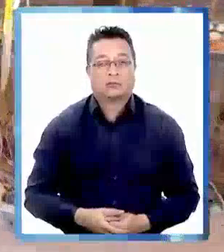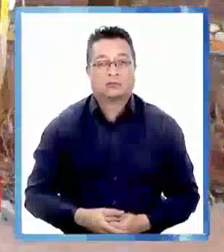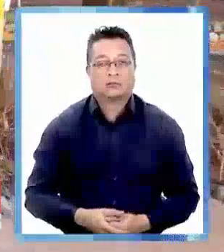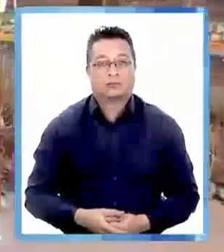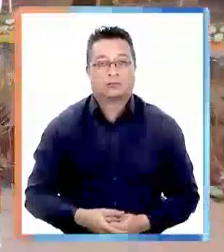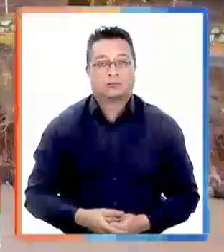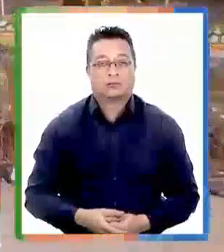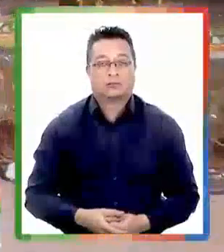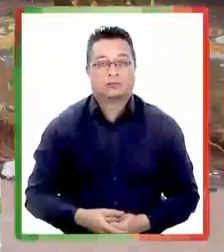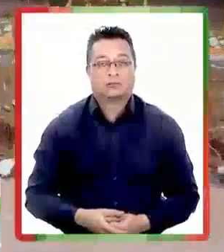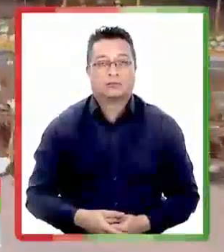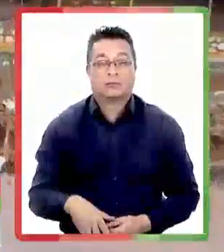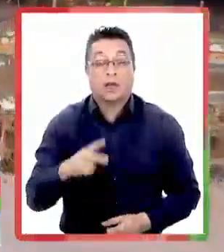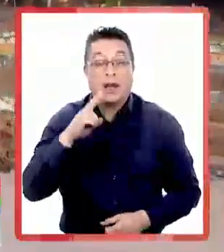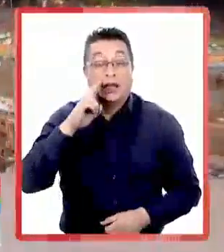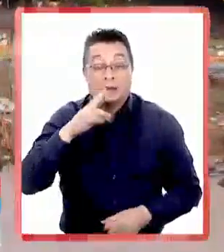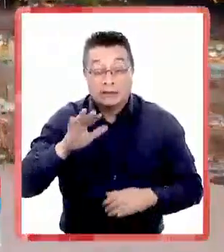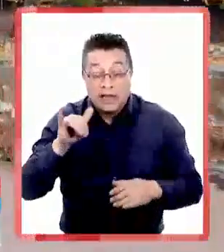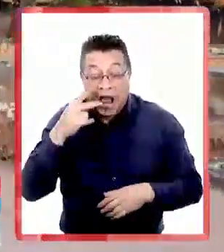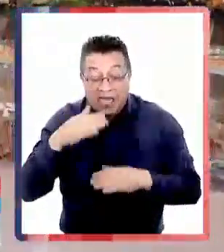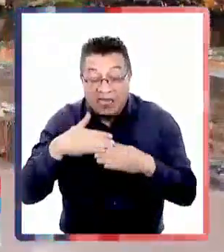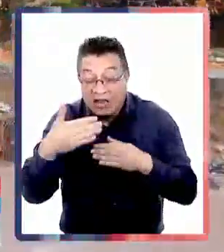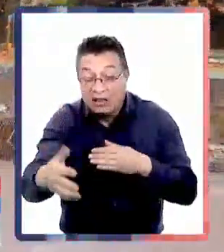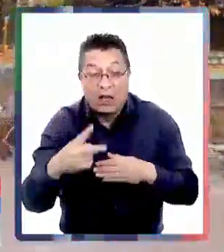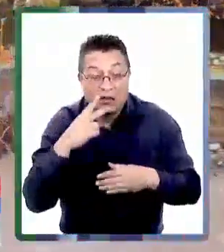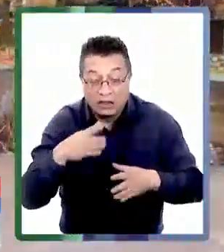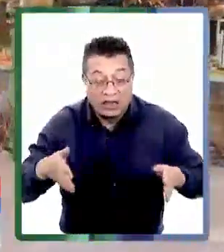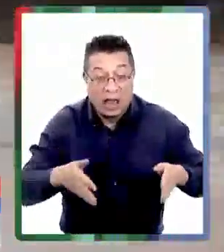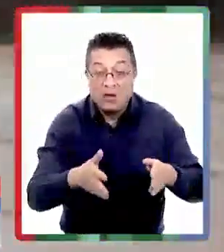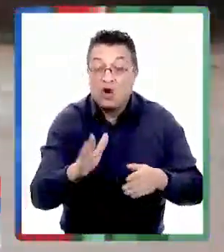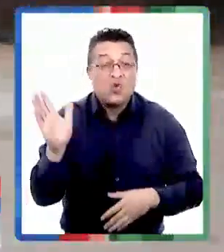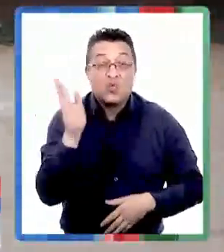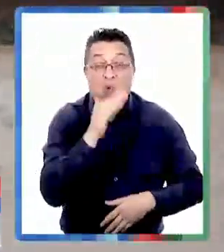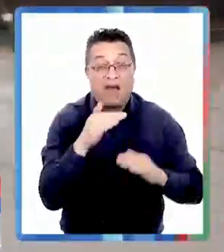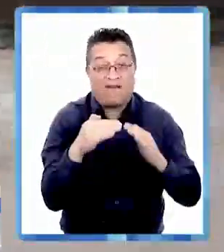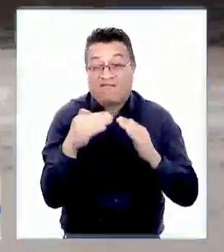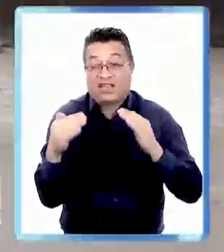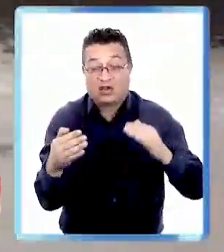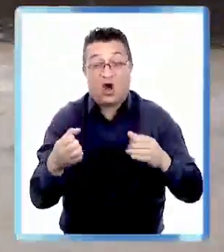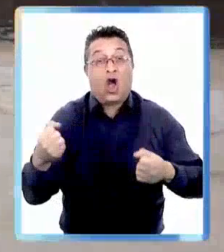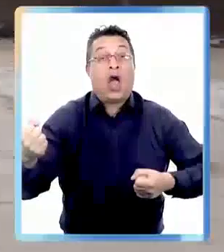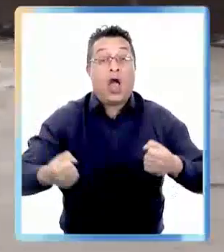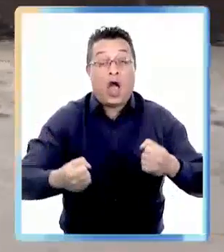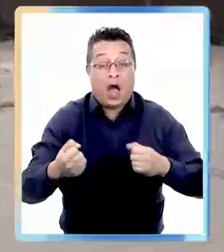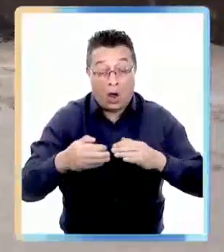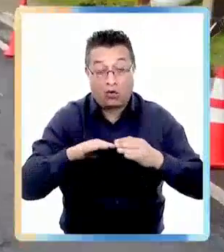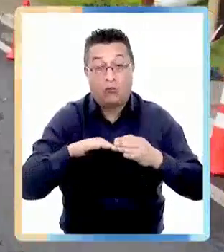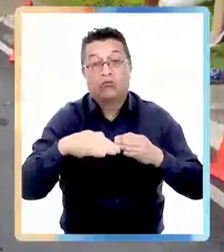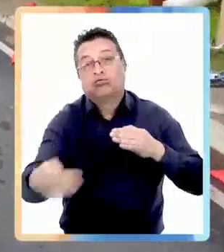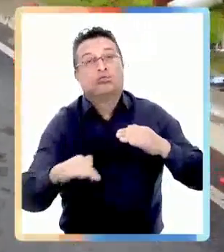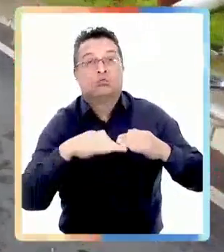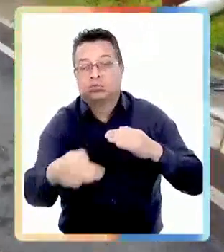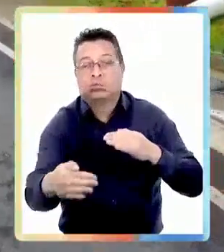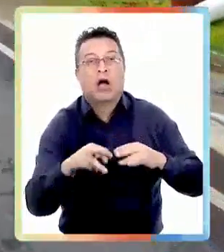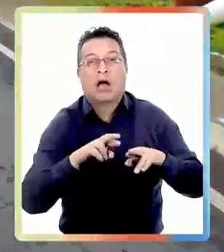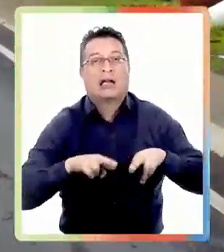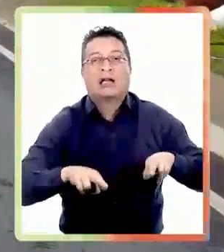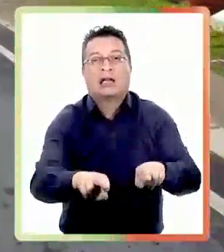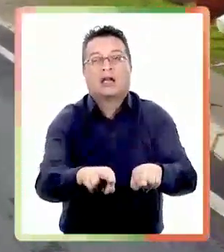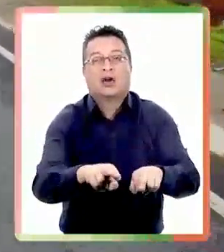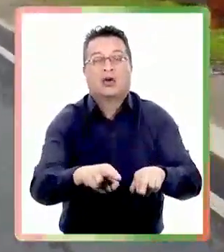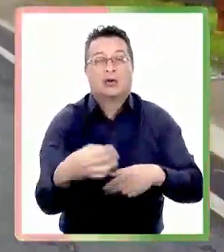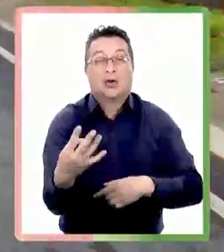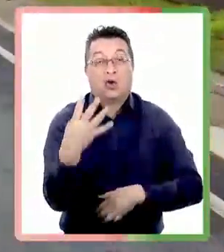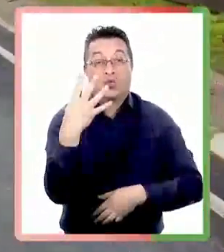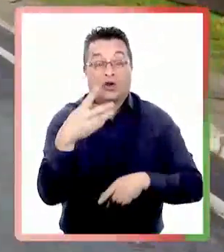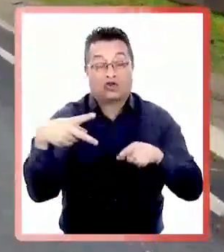Sin antejardín y menos caminos han quedado estos vecinos si hasta los vehículos están cayendo al lecho del río Existen cuatro cortes en el